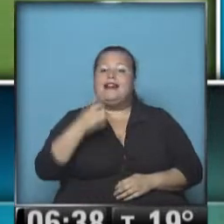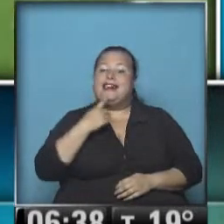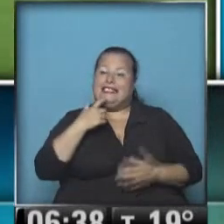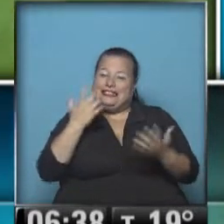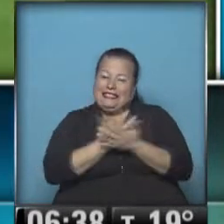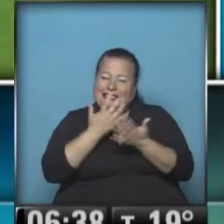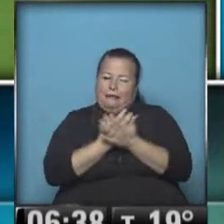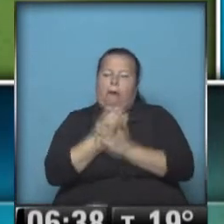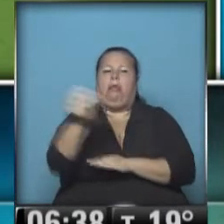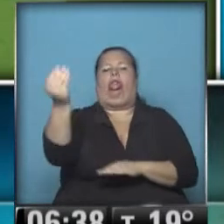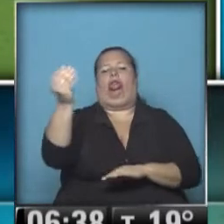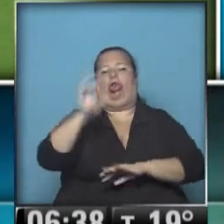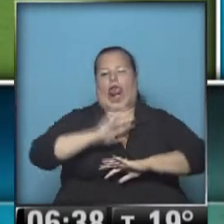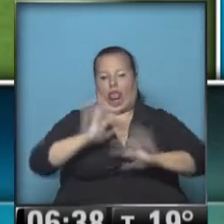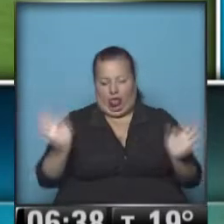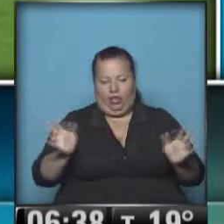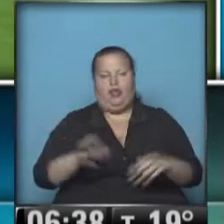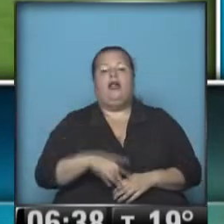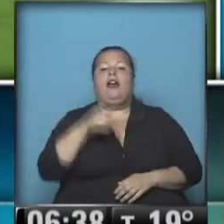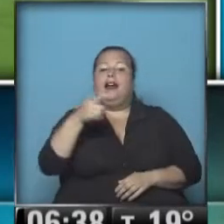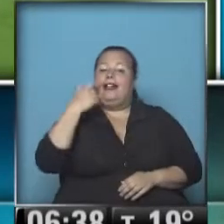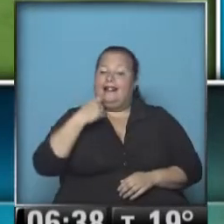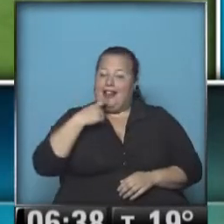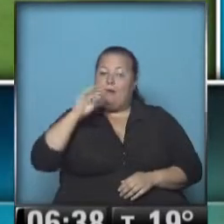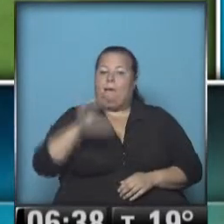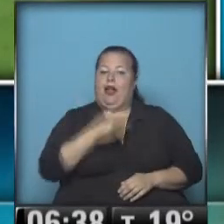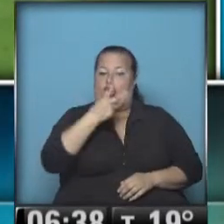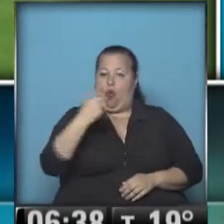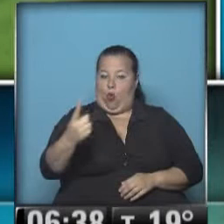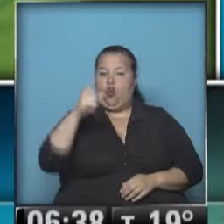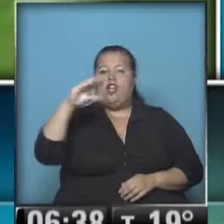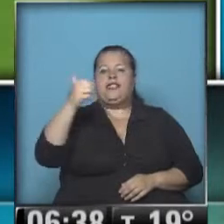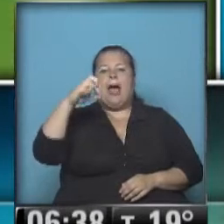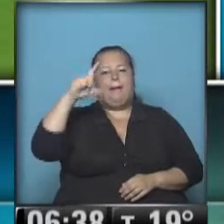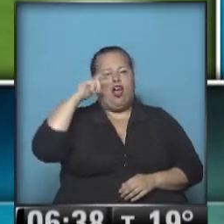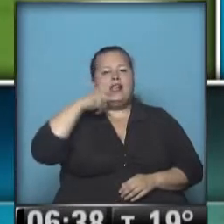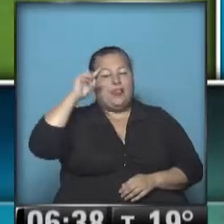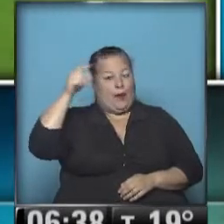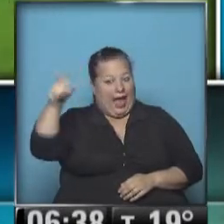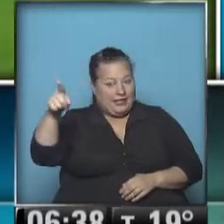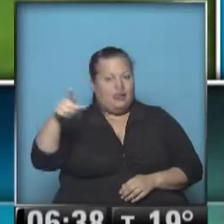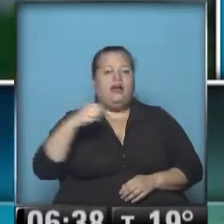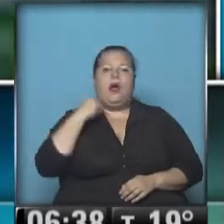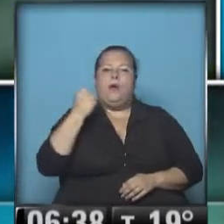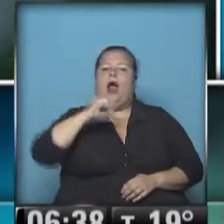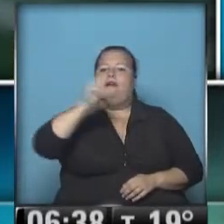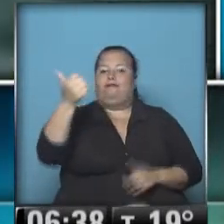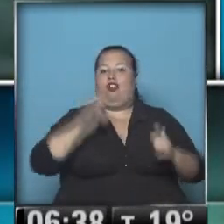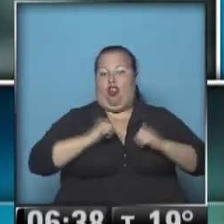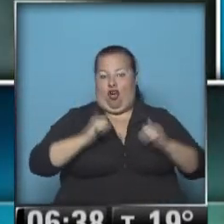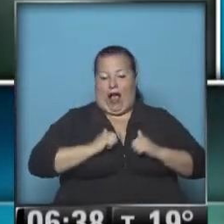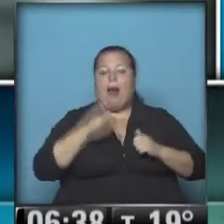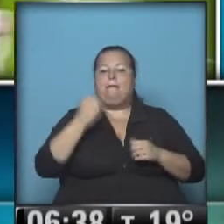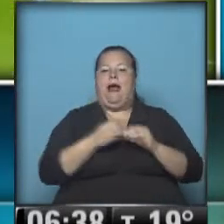River sufrió, pero pasó. El millo perdió 2 a 1 con Chapecoense en Brasil e hizo valer la victoria del local